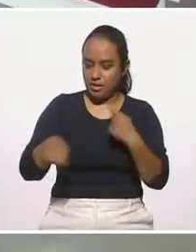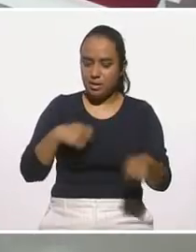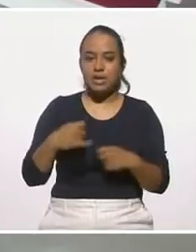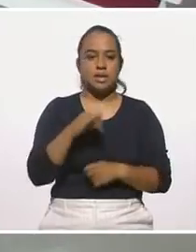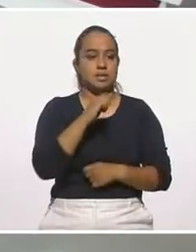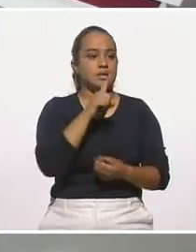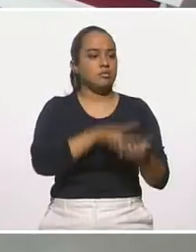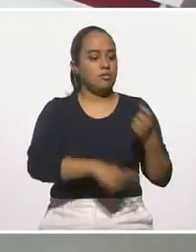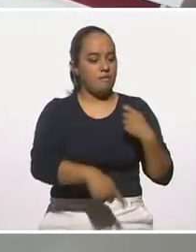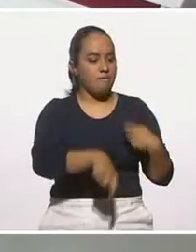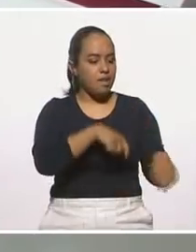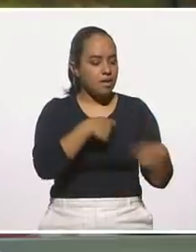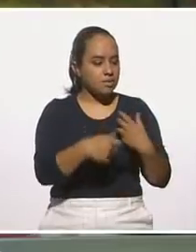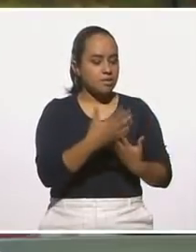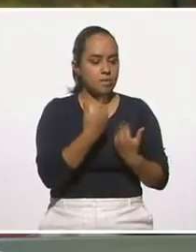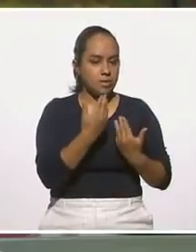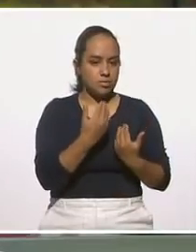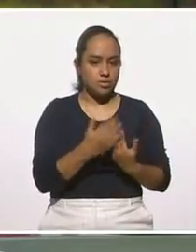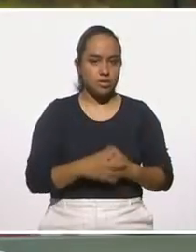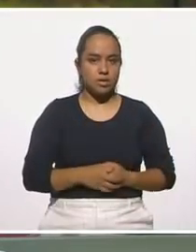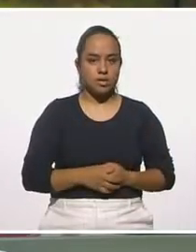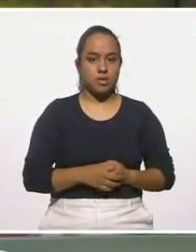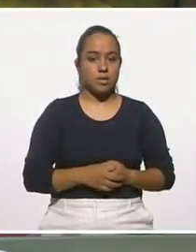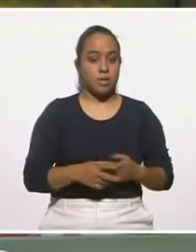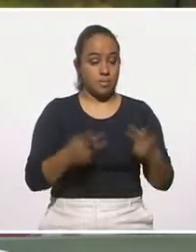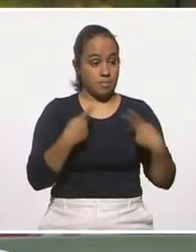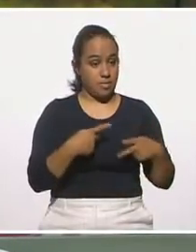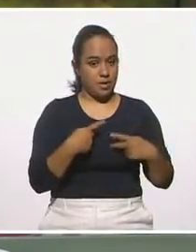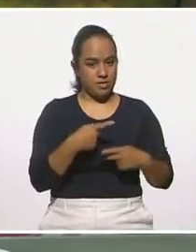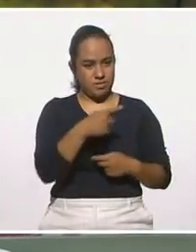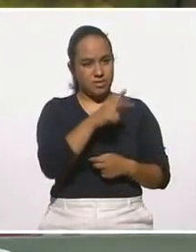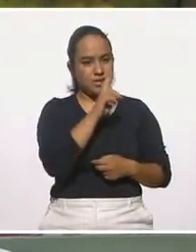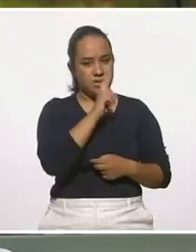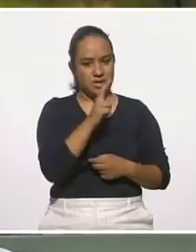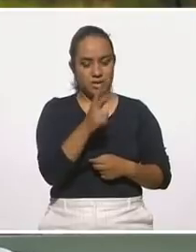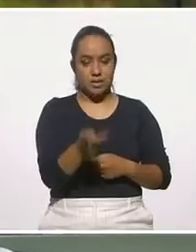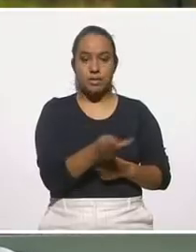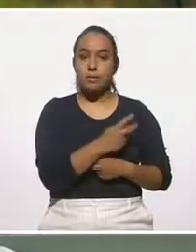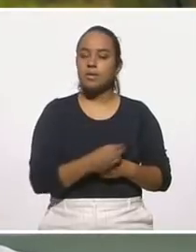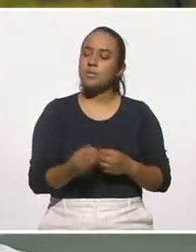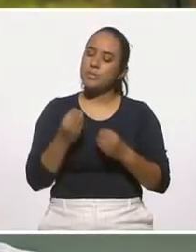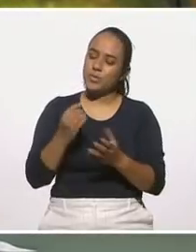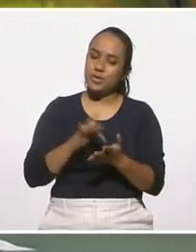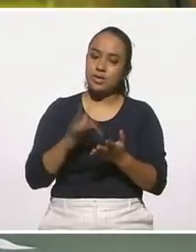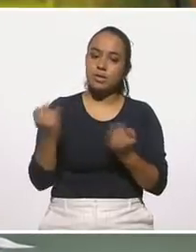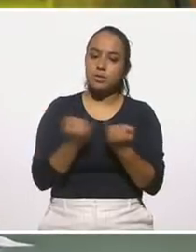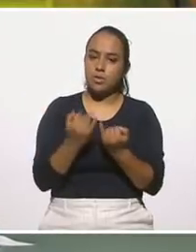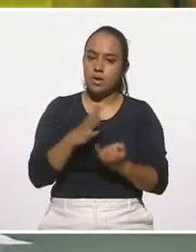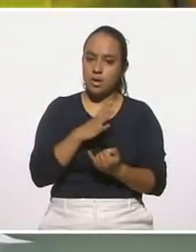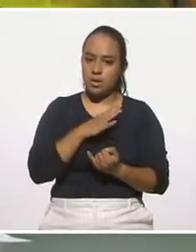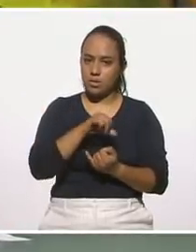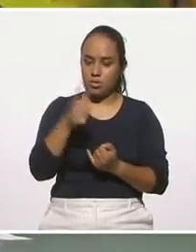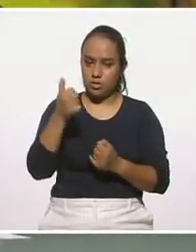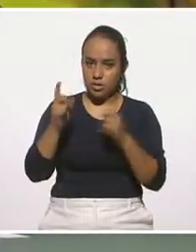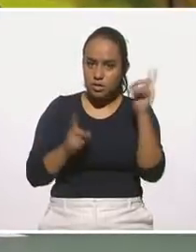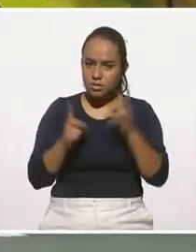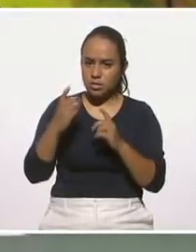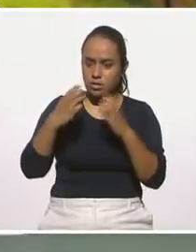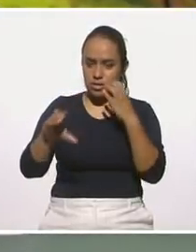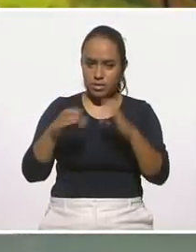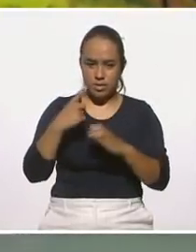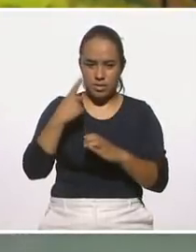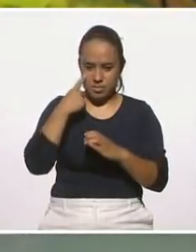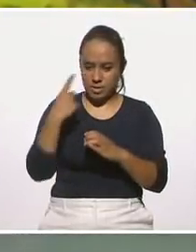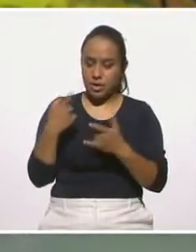teniendo flexibilidad. Exacto. Para contestar a la persona que preguntó. Muchas gracias. Y tenemos también más dudas y algunos comentarios, y quiero